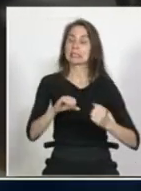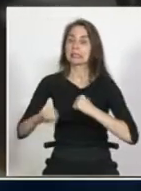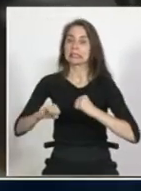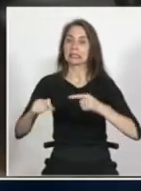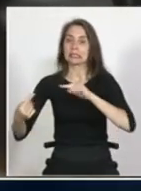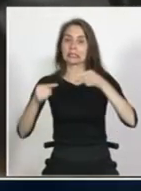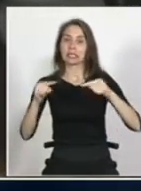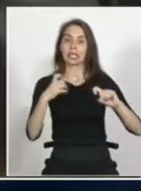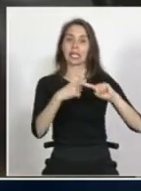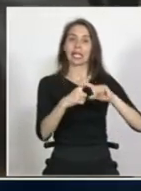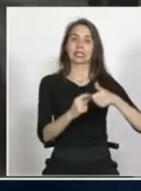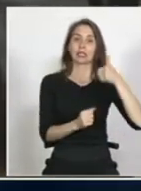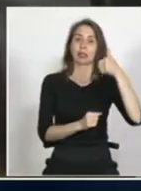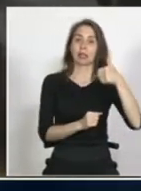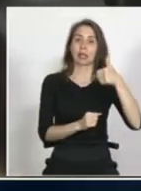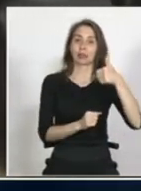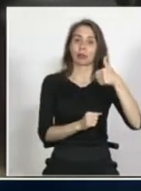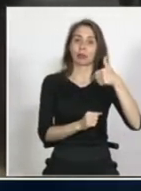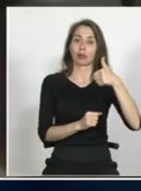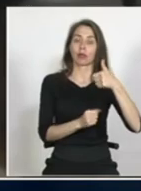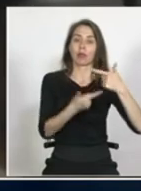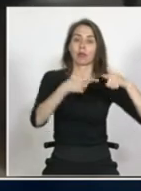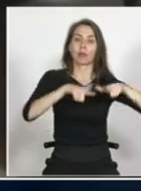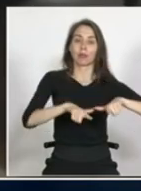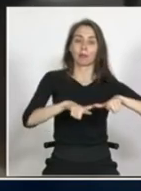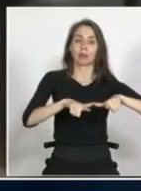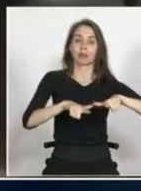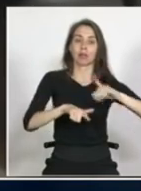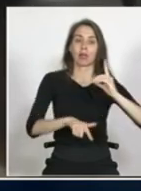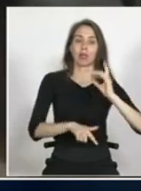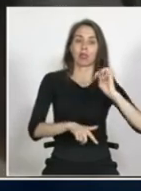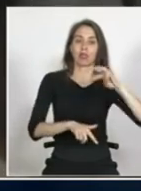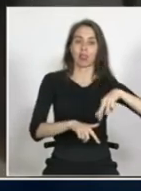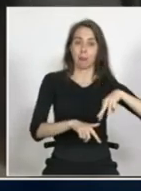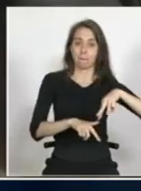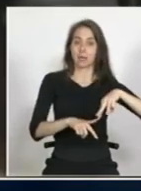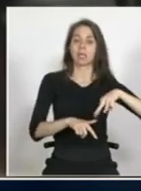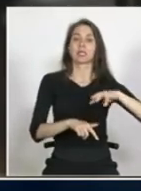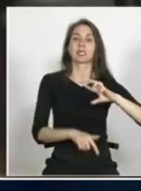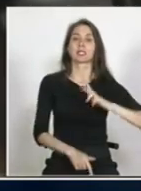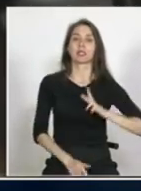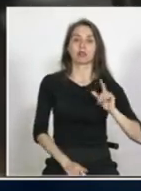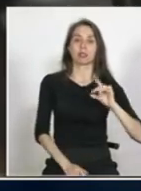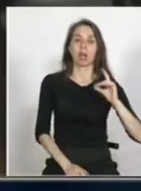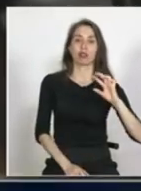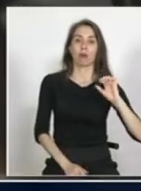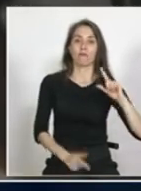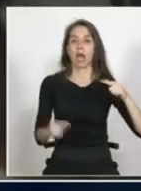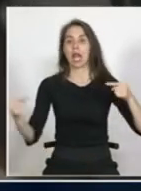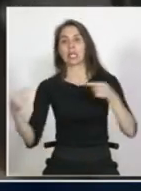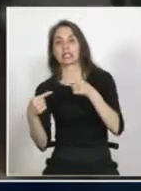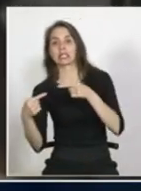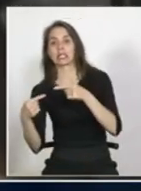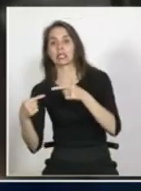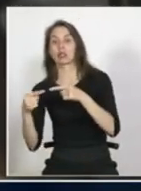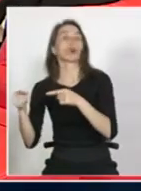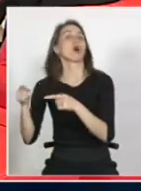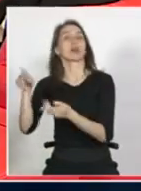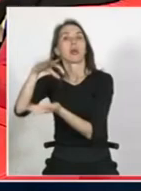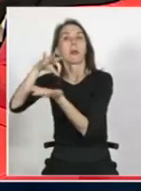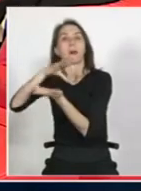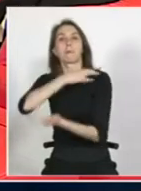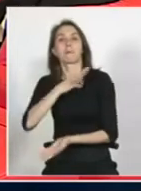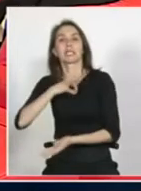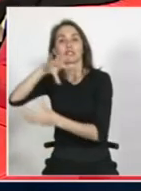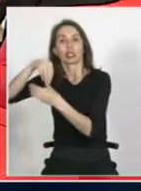entre el ex director del departamento del DEM Rodrigo Sandoval con la administración con el ministerio del interior que